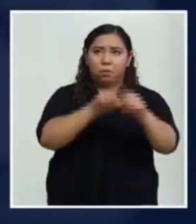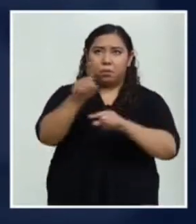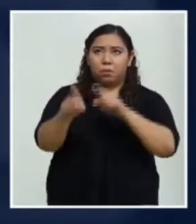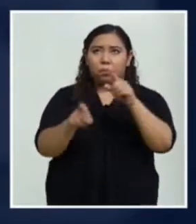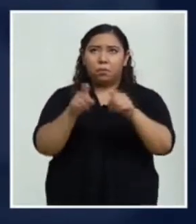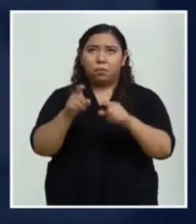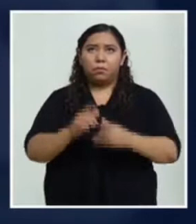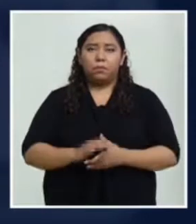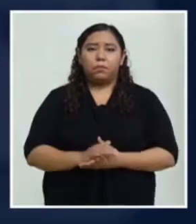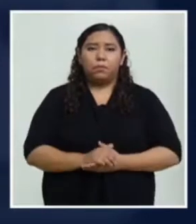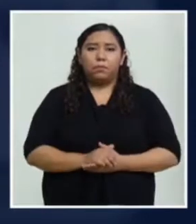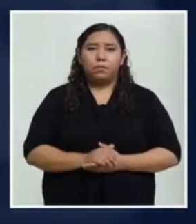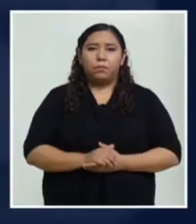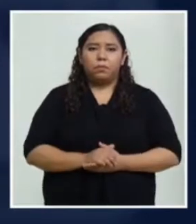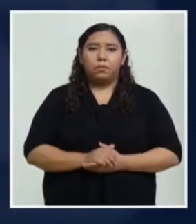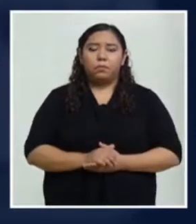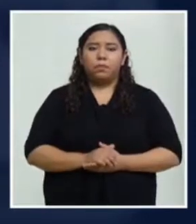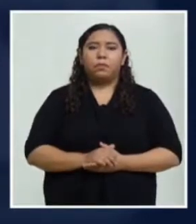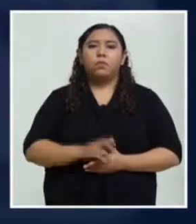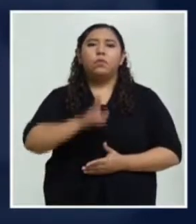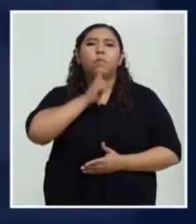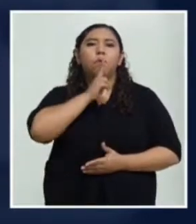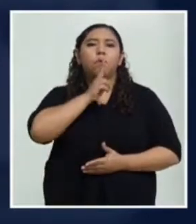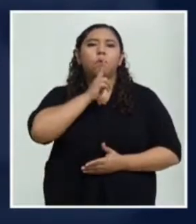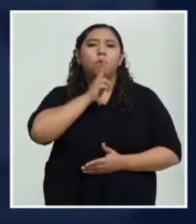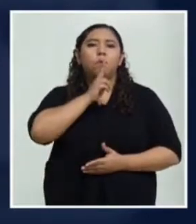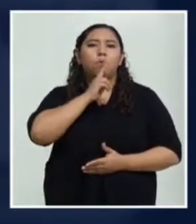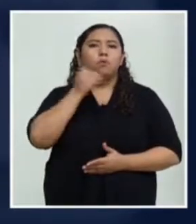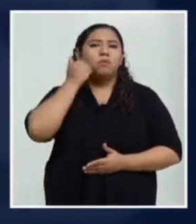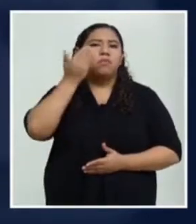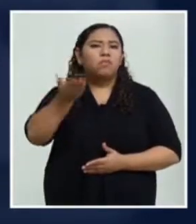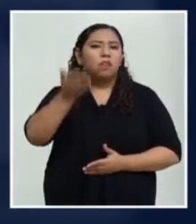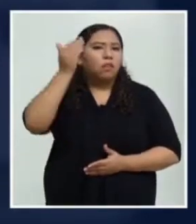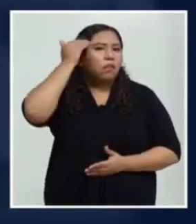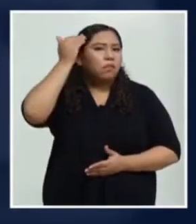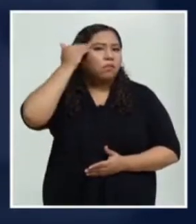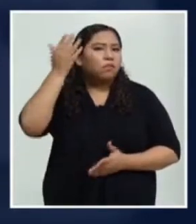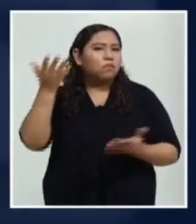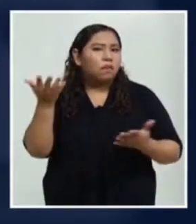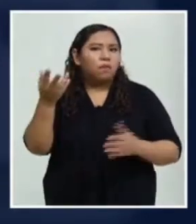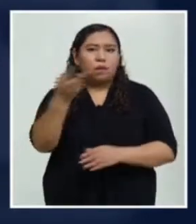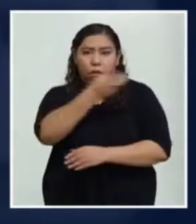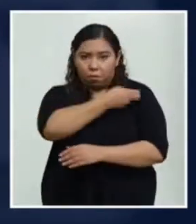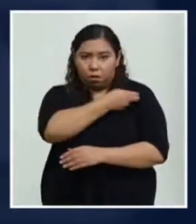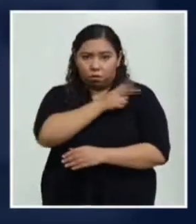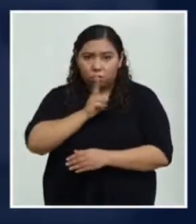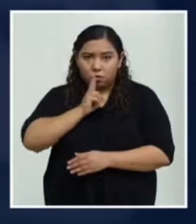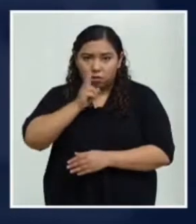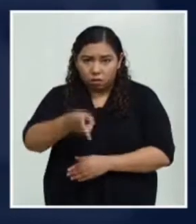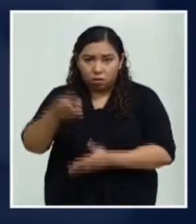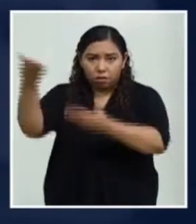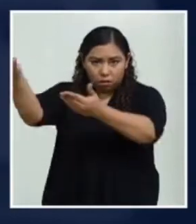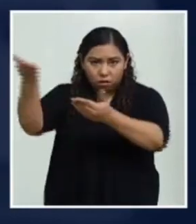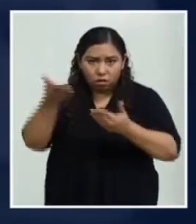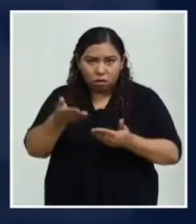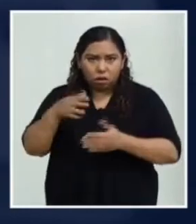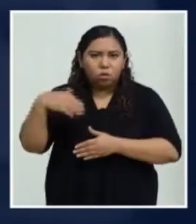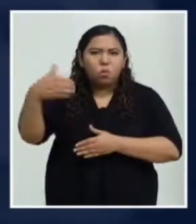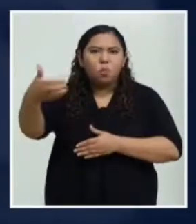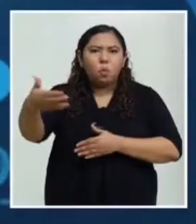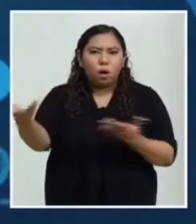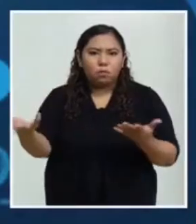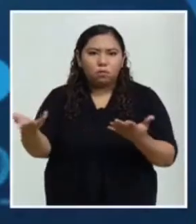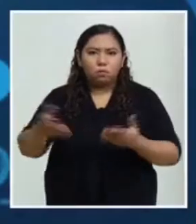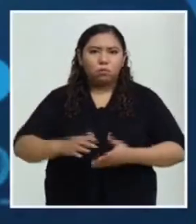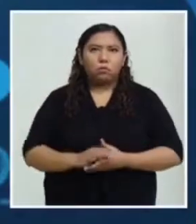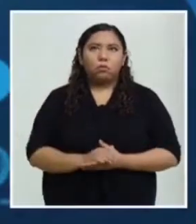su intercambio. El pueblo hondureño necesita saber si está garantizada la vacuna contra la COVID-19 y cuándo estaría llegando al país.